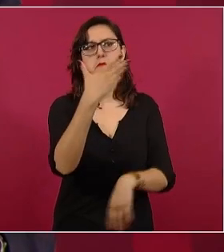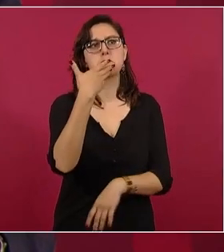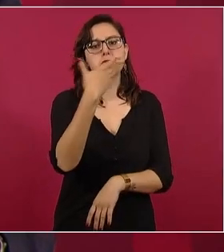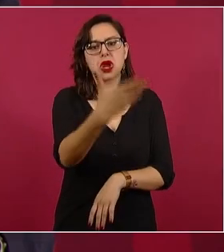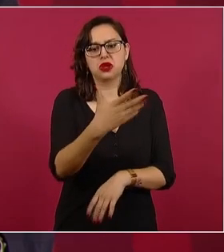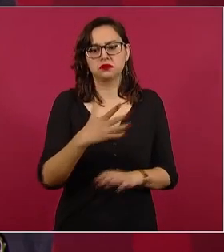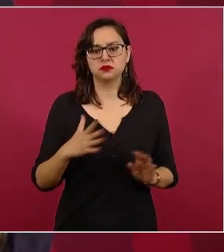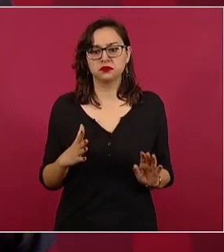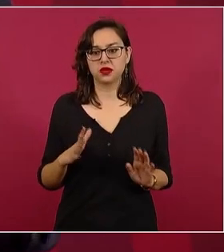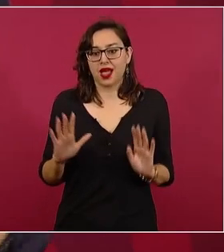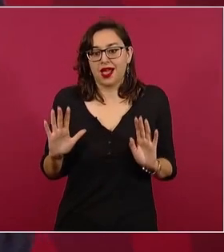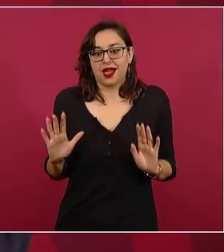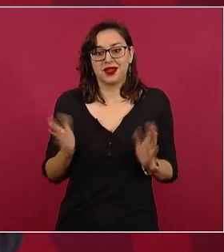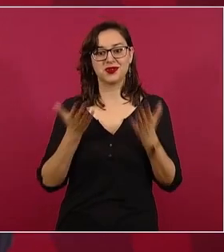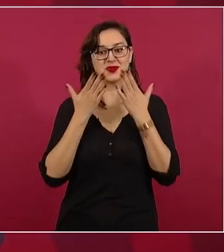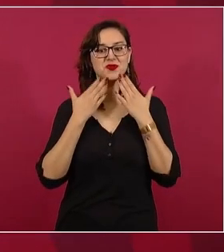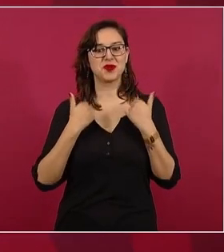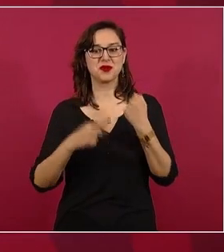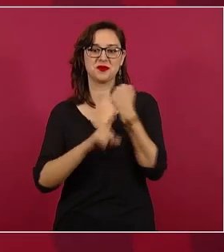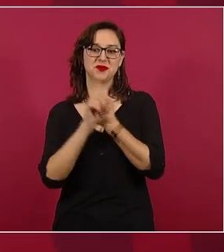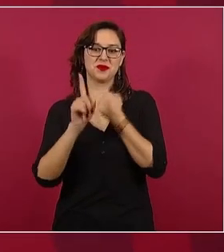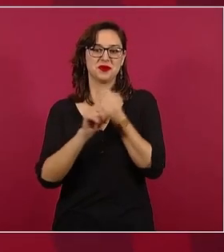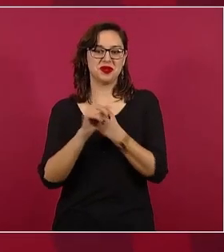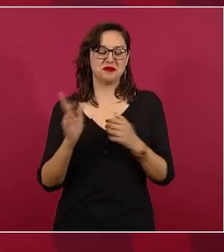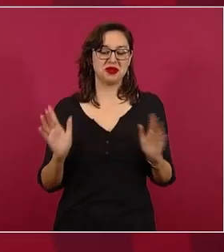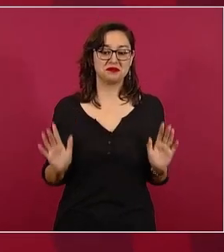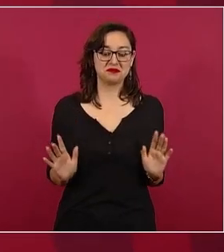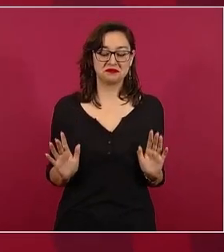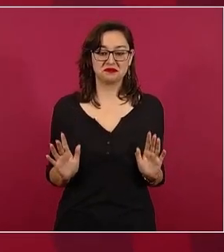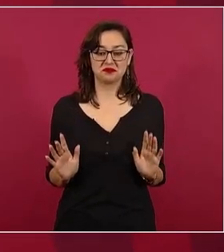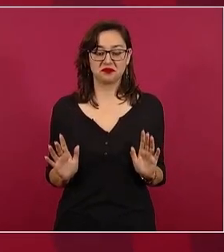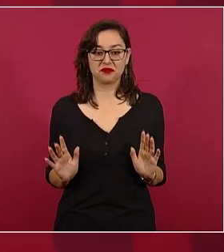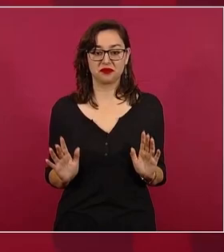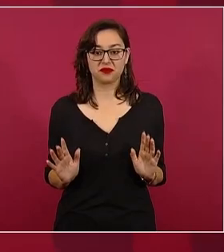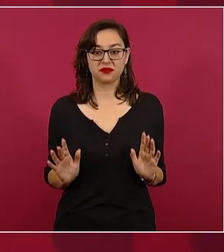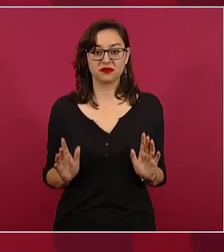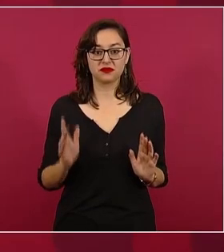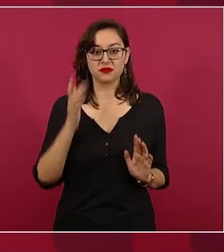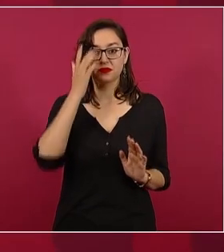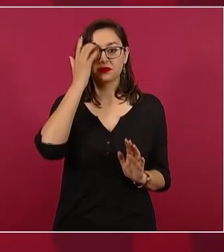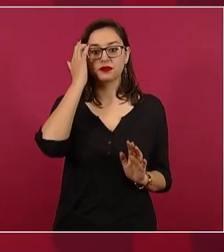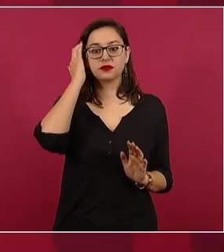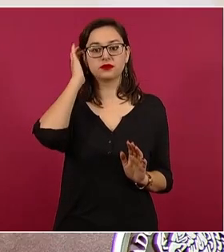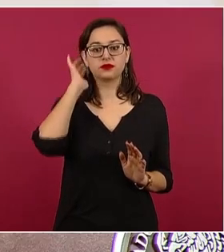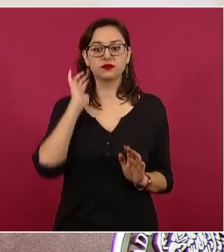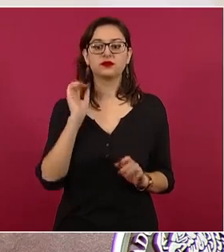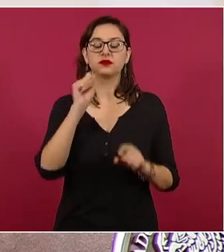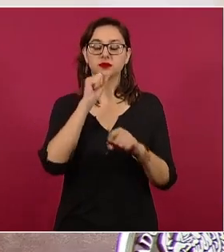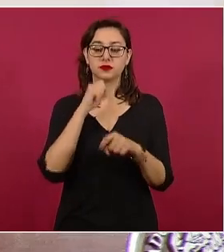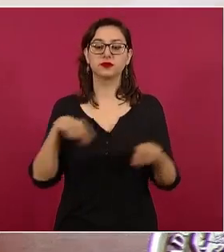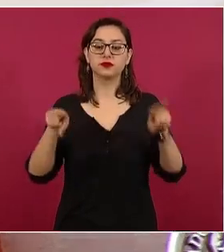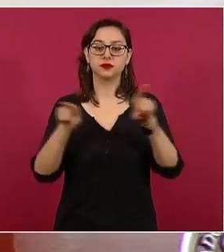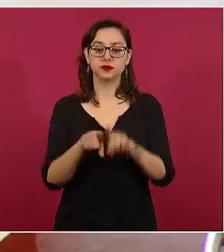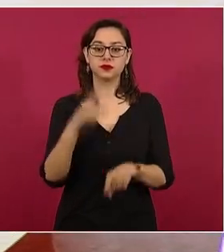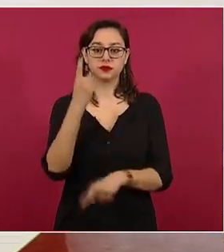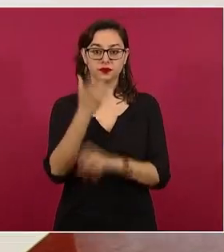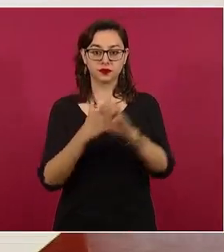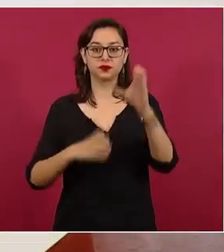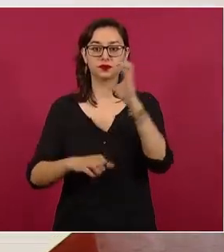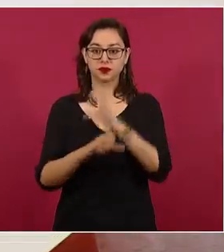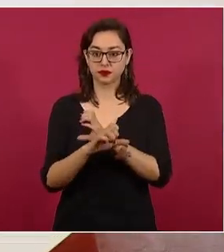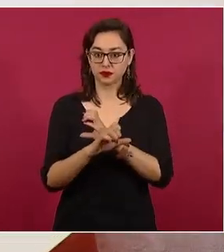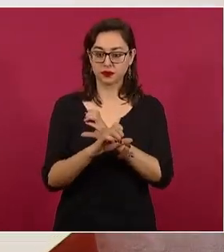no hay ningún problema y también decirles una cosa yo